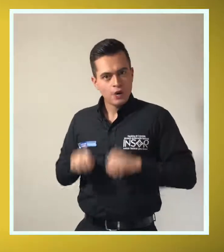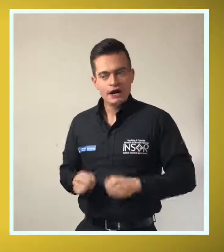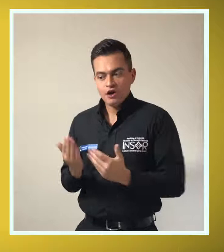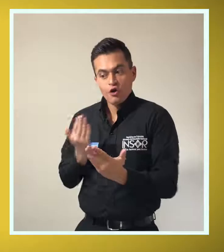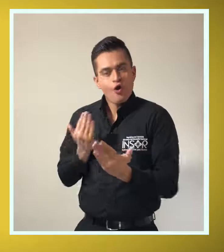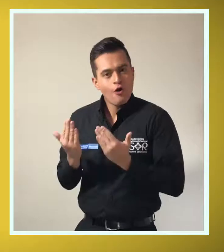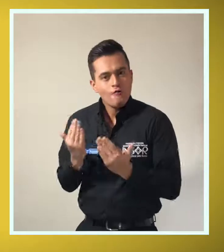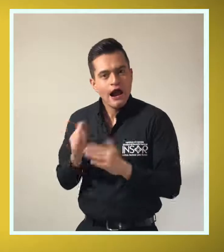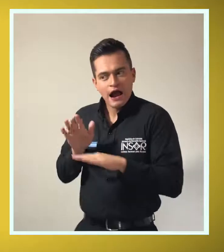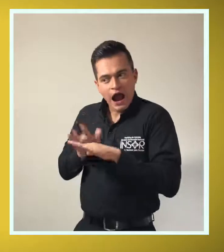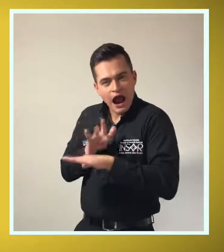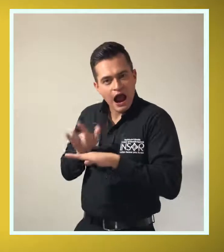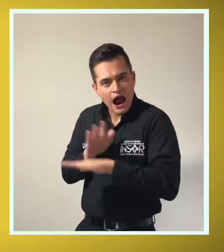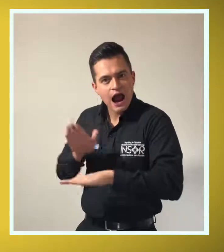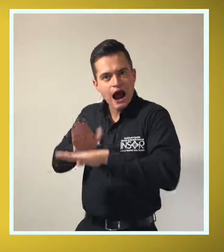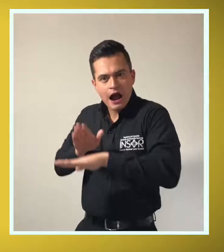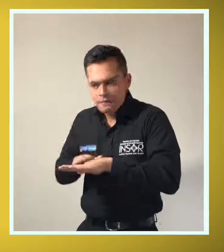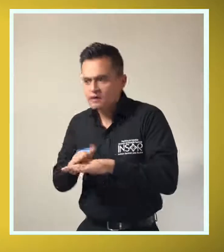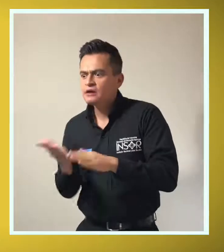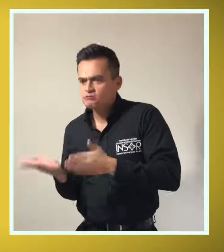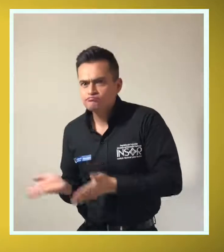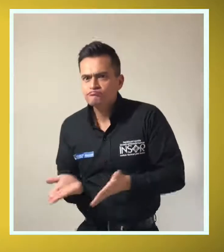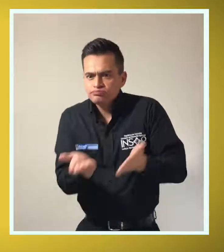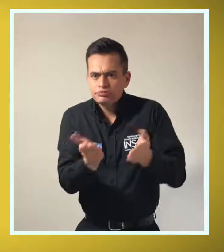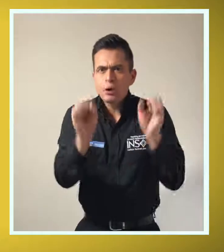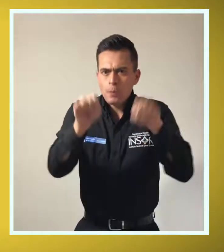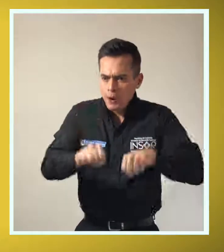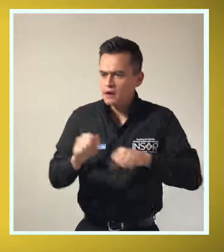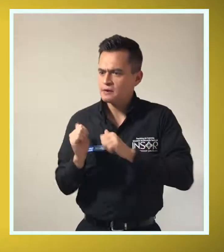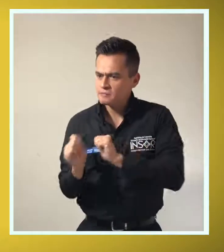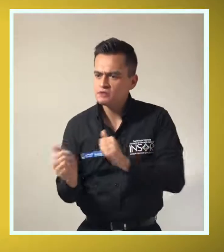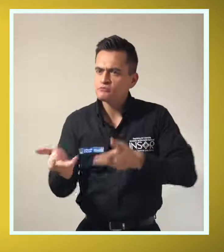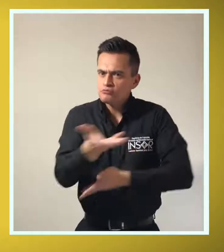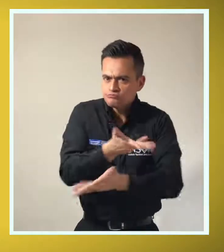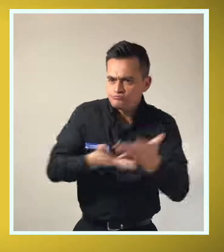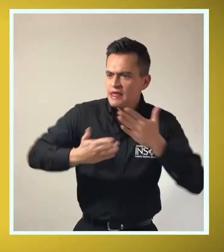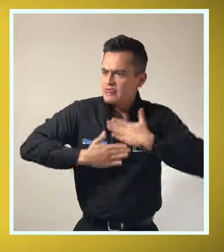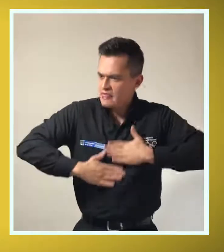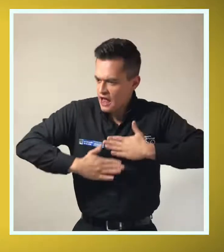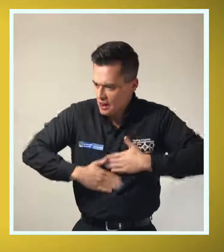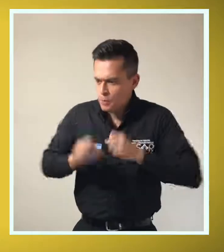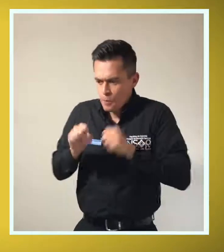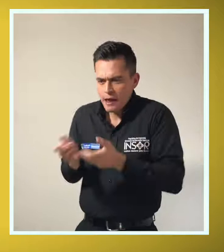Brinde confianza sobre el ambiente y contexto que vivirá, esperando que sea de tranquilidad.